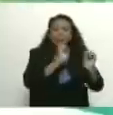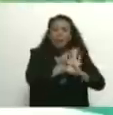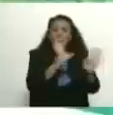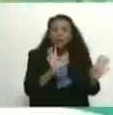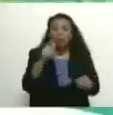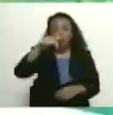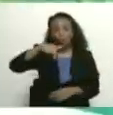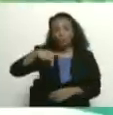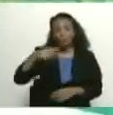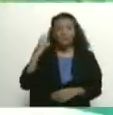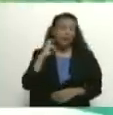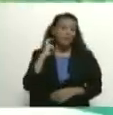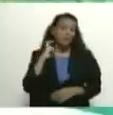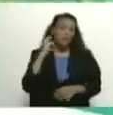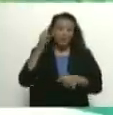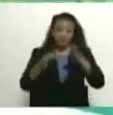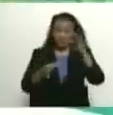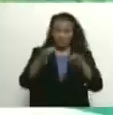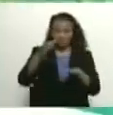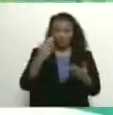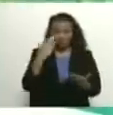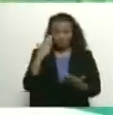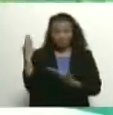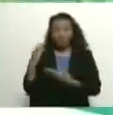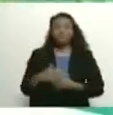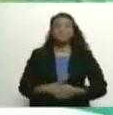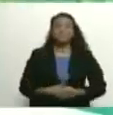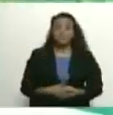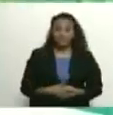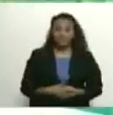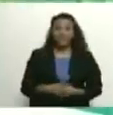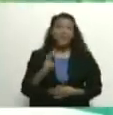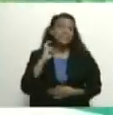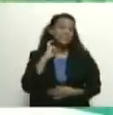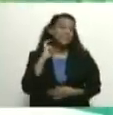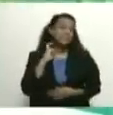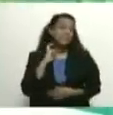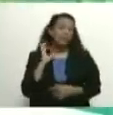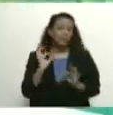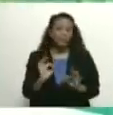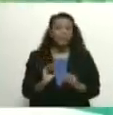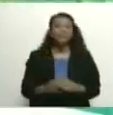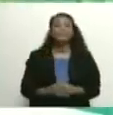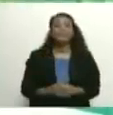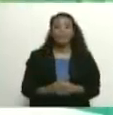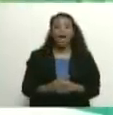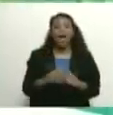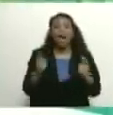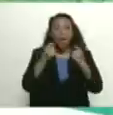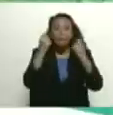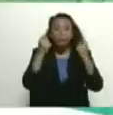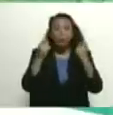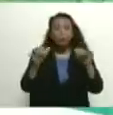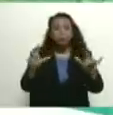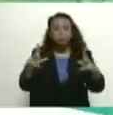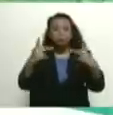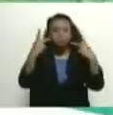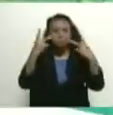el fiscal de la república, Tarek William Saab, dio unas declaraciones.